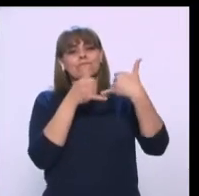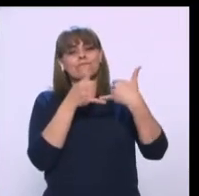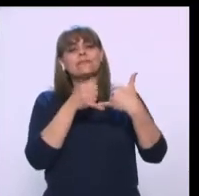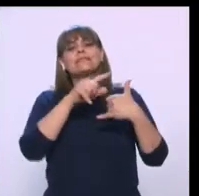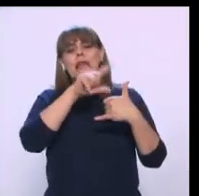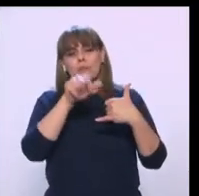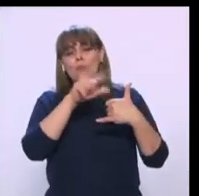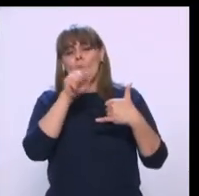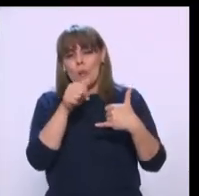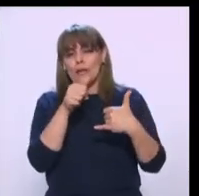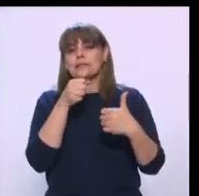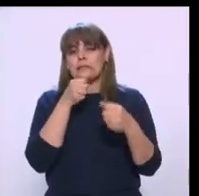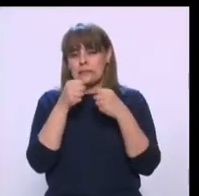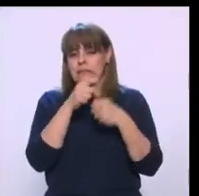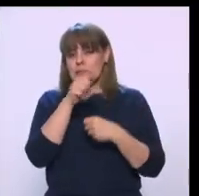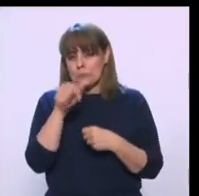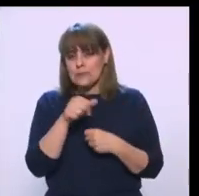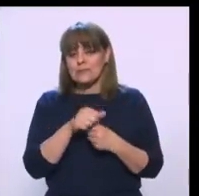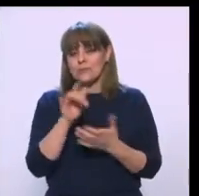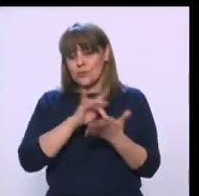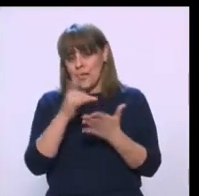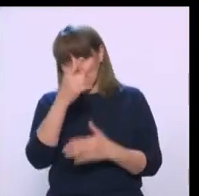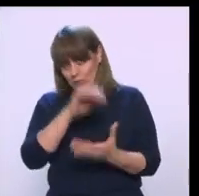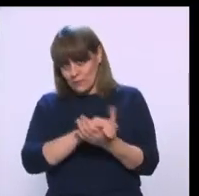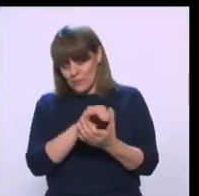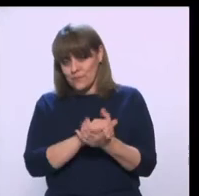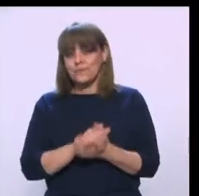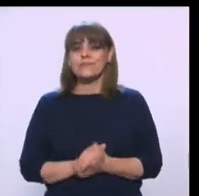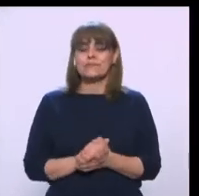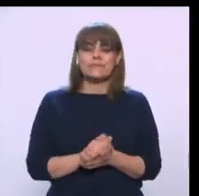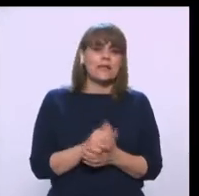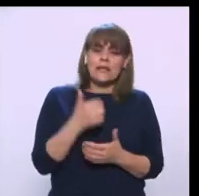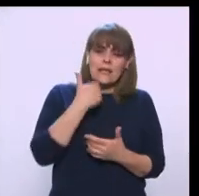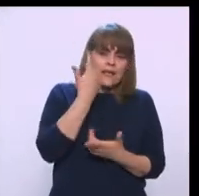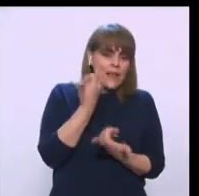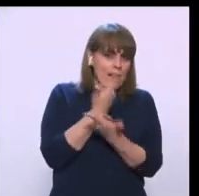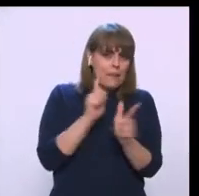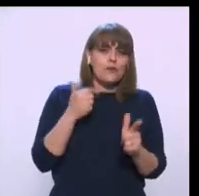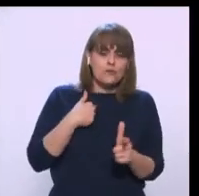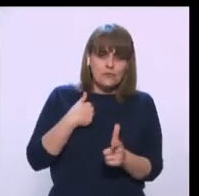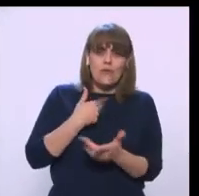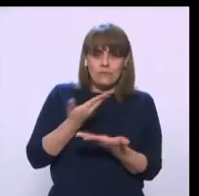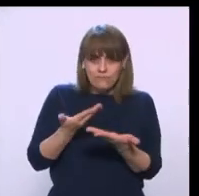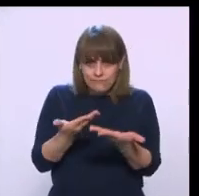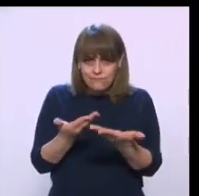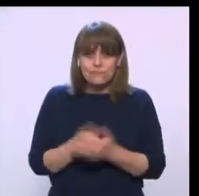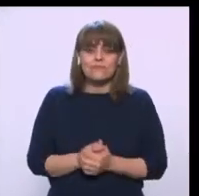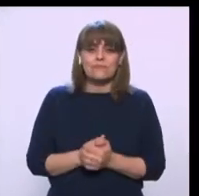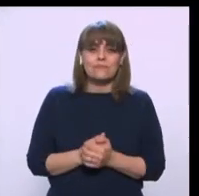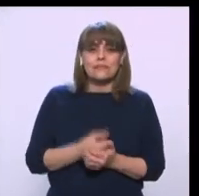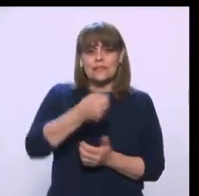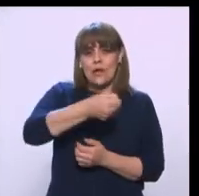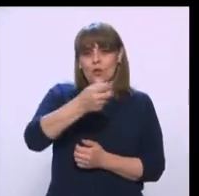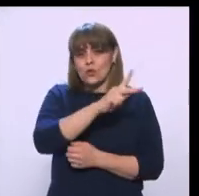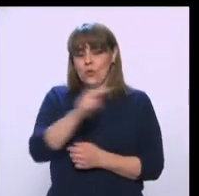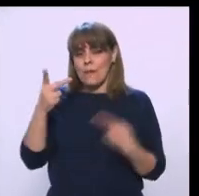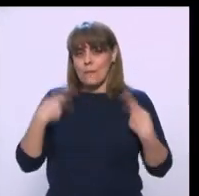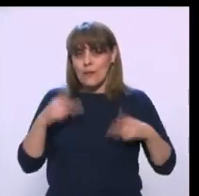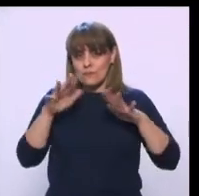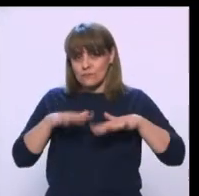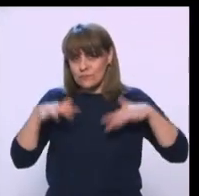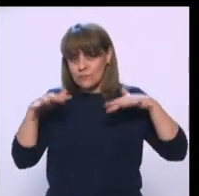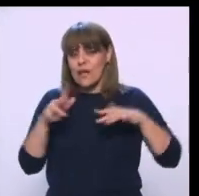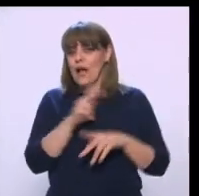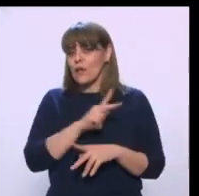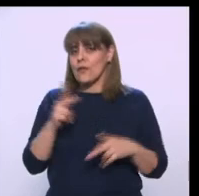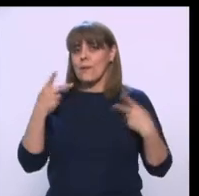rato, al rato te atiende, Carlos. Muchísimas gracias y saludos. Cuantas veces quieras, Toño, estoy a tu órdenes. Un saludo a toda tu oficina, a todos tus